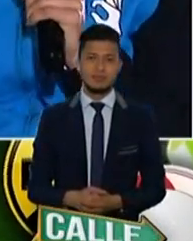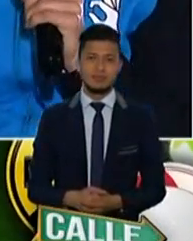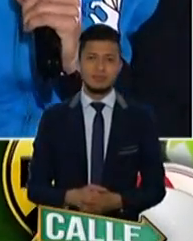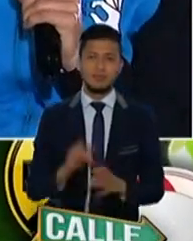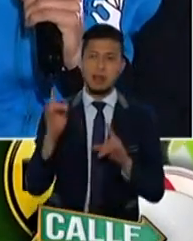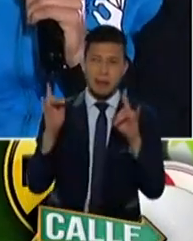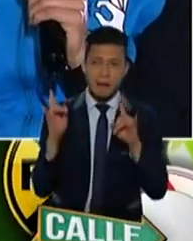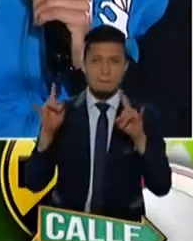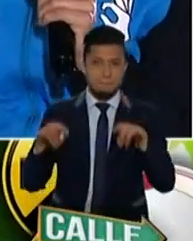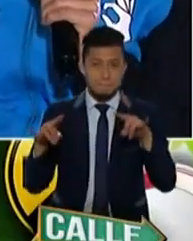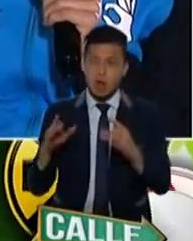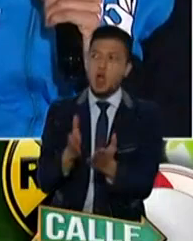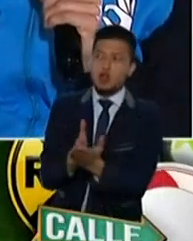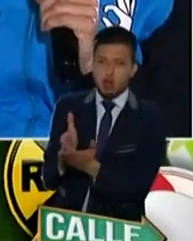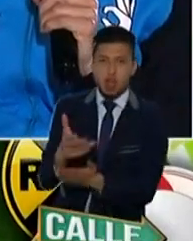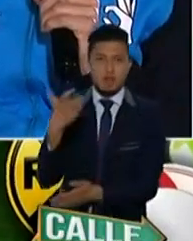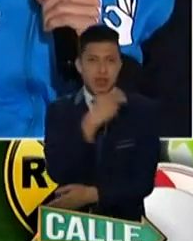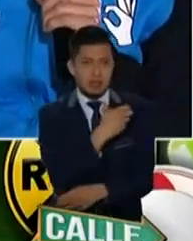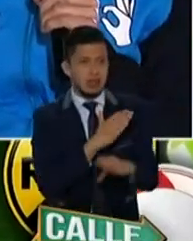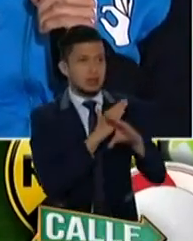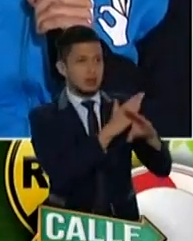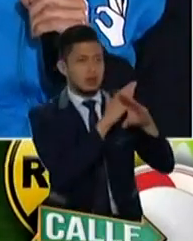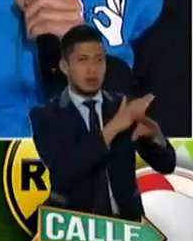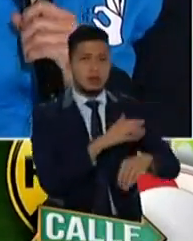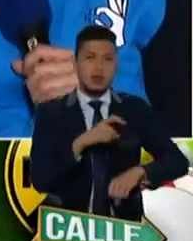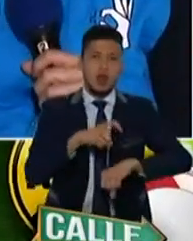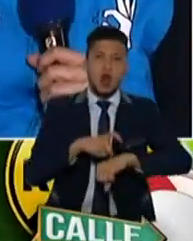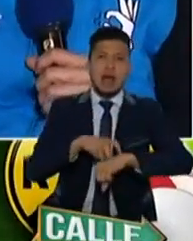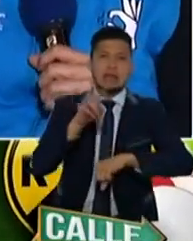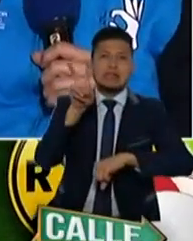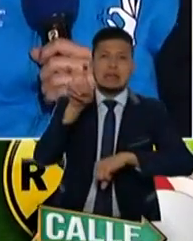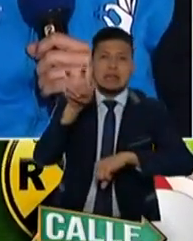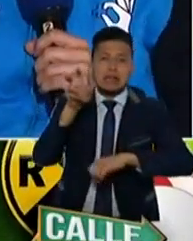Todavía están vacunando. Y con el corte a las siete, ¿cómo les fue?